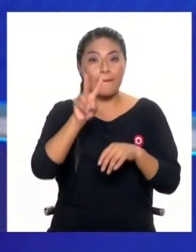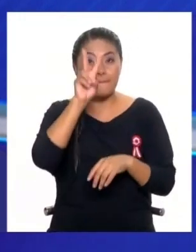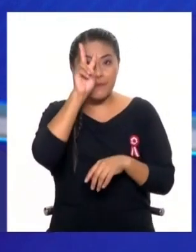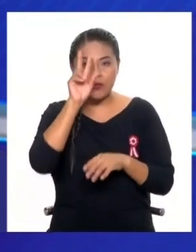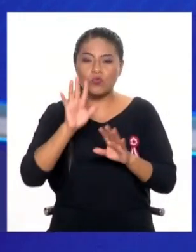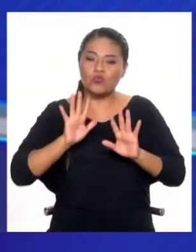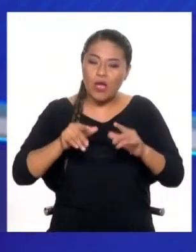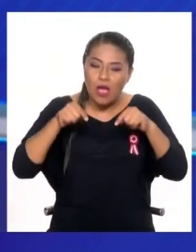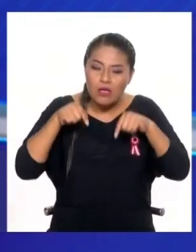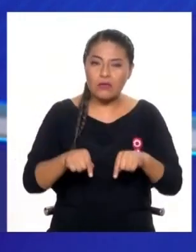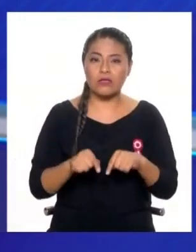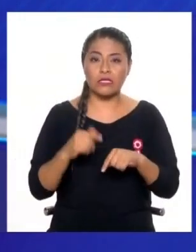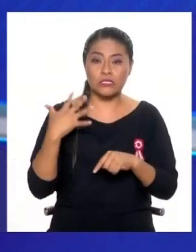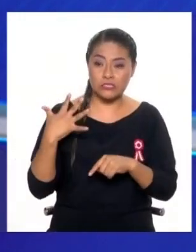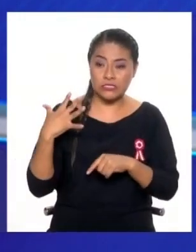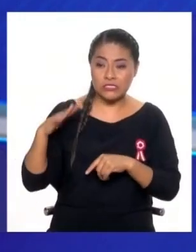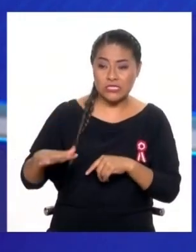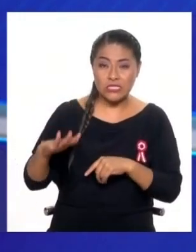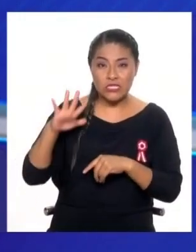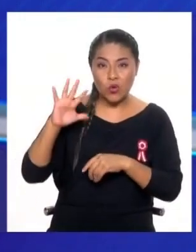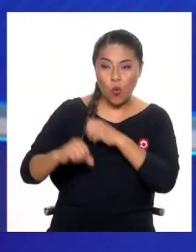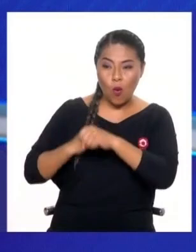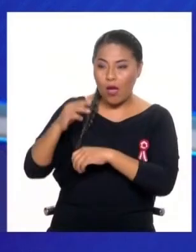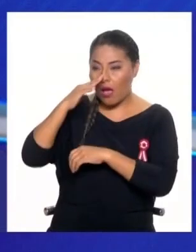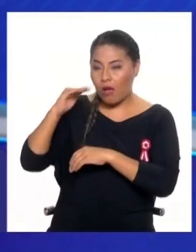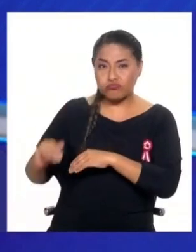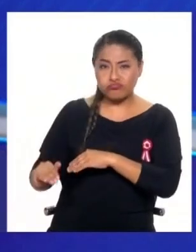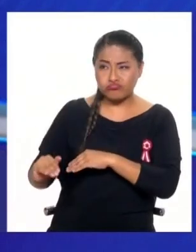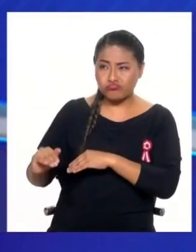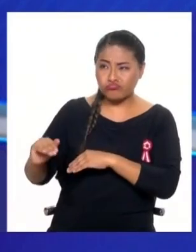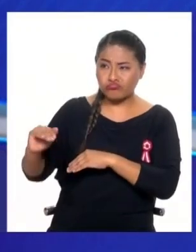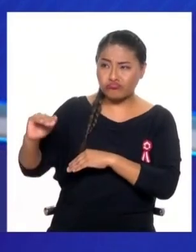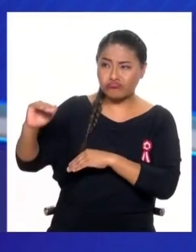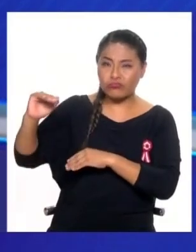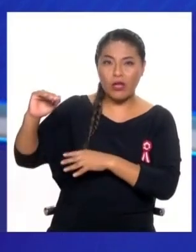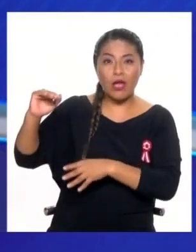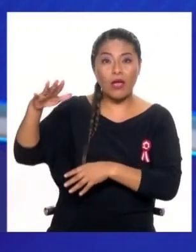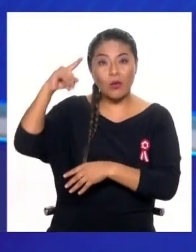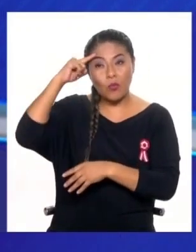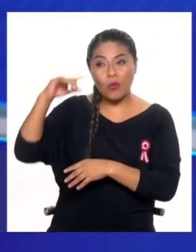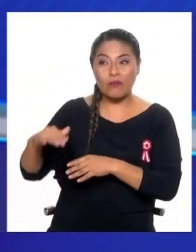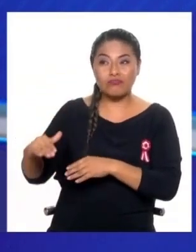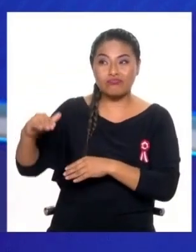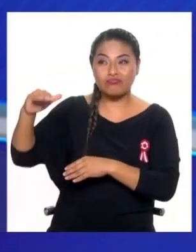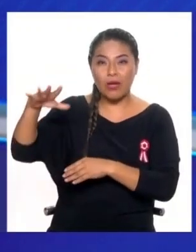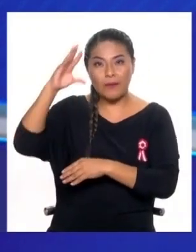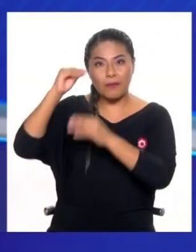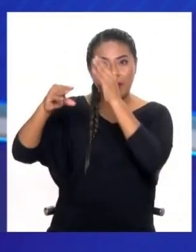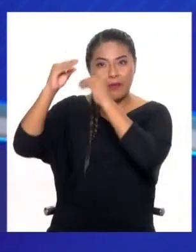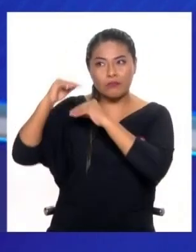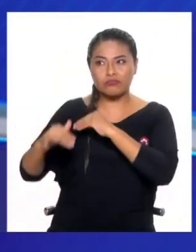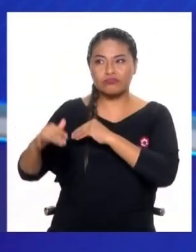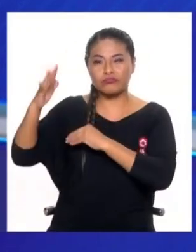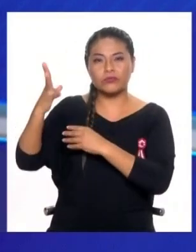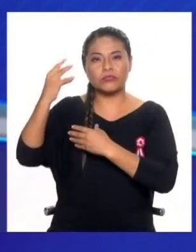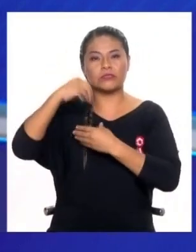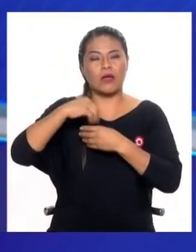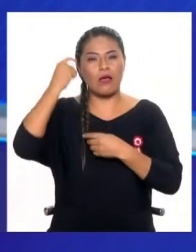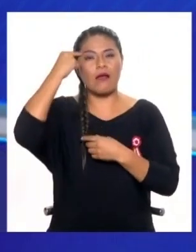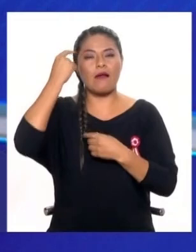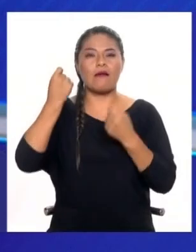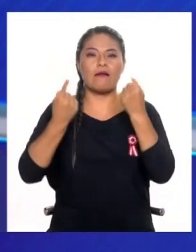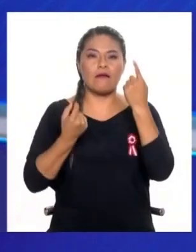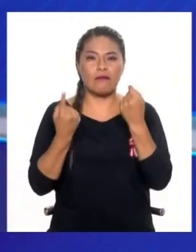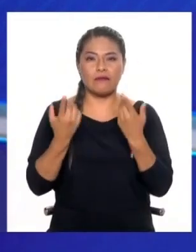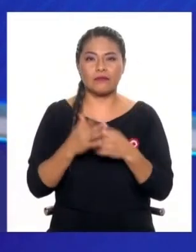desde los cinco años de edad haciendo que la gente sea capaz de entender esas tecnologías por dentro. Hace muchos años,